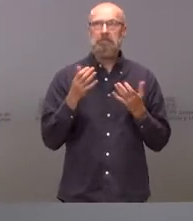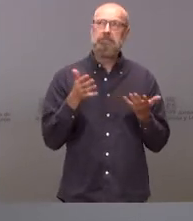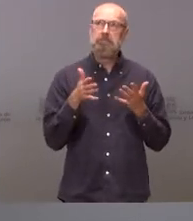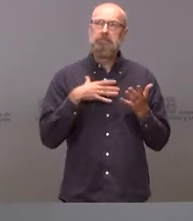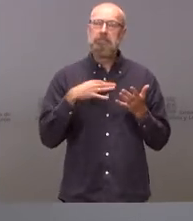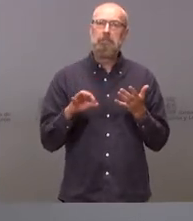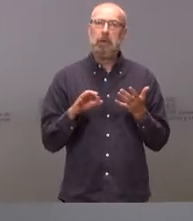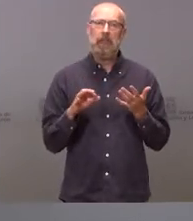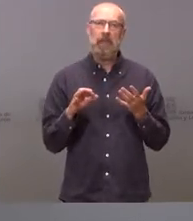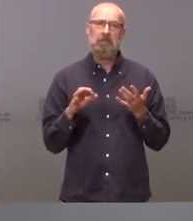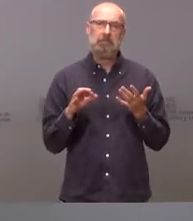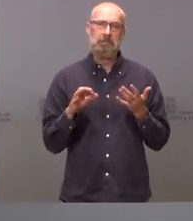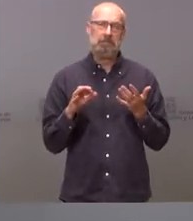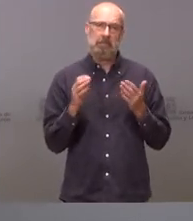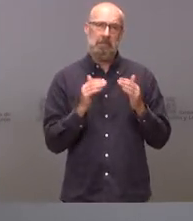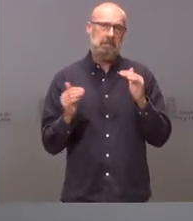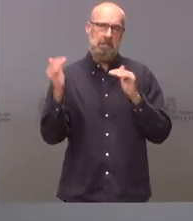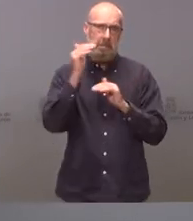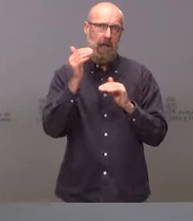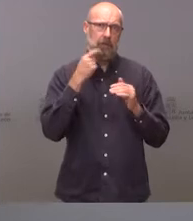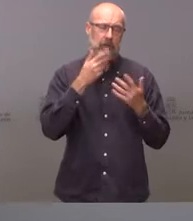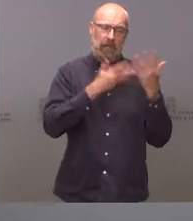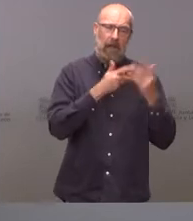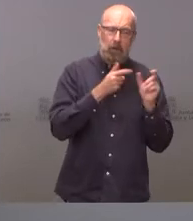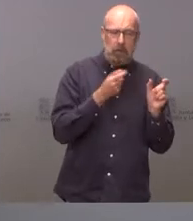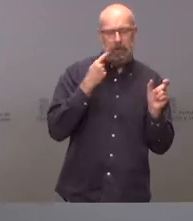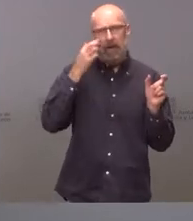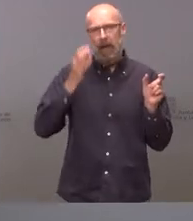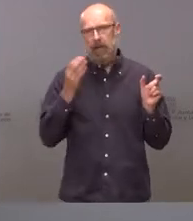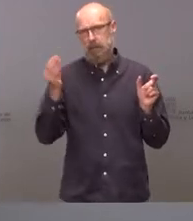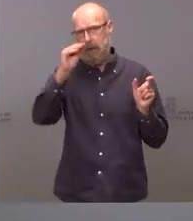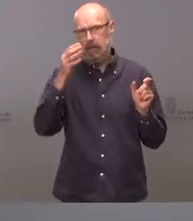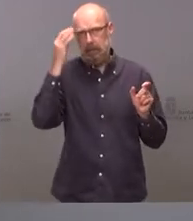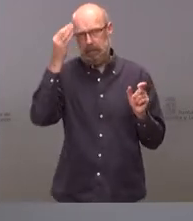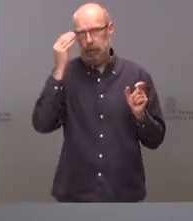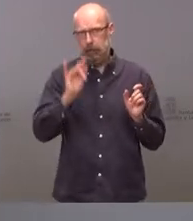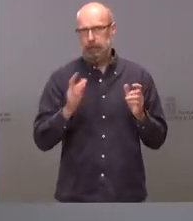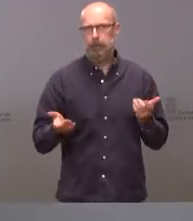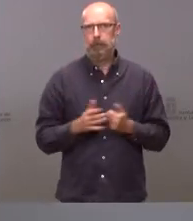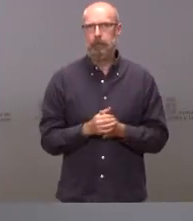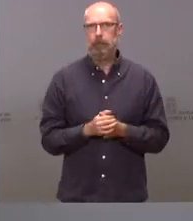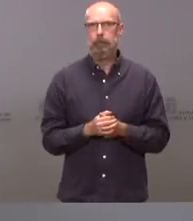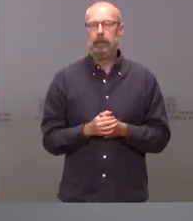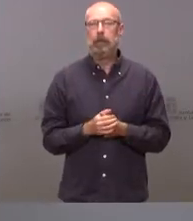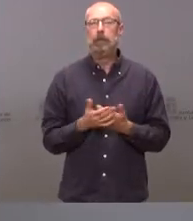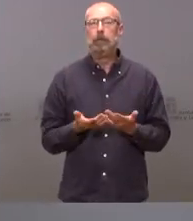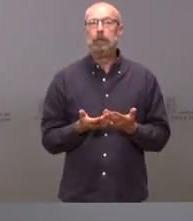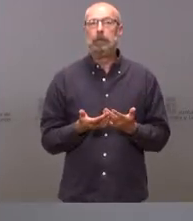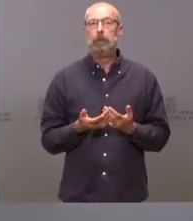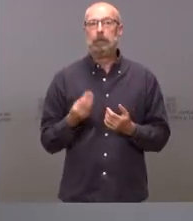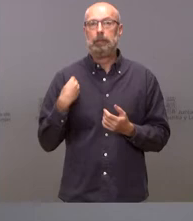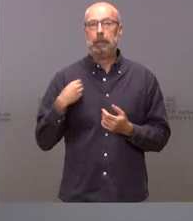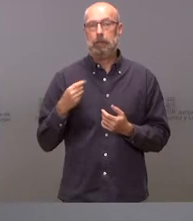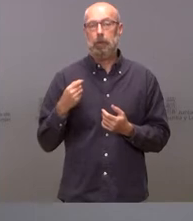de lo previsto en términos reales como consecuencia del nivel tan alto de inflación que estamos sufriendo en este contexto. El denominador, el PIB